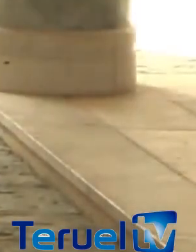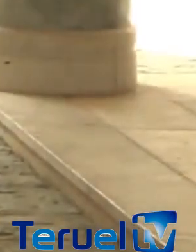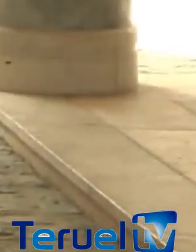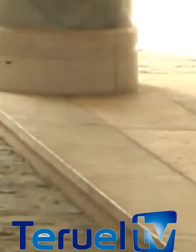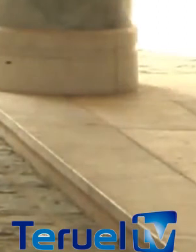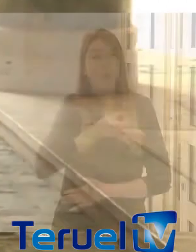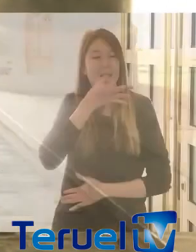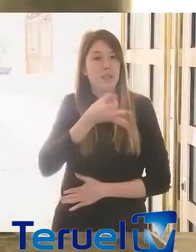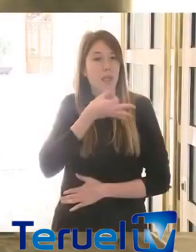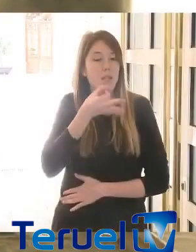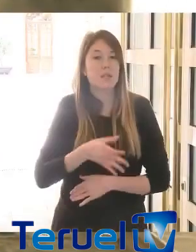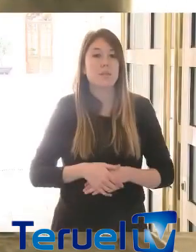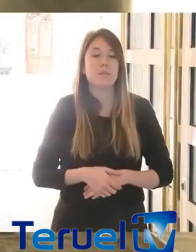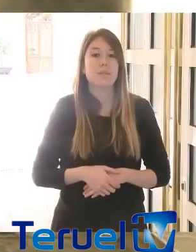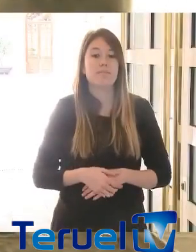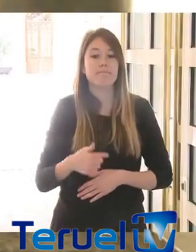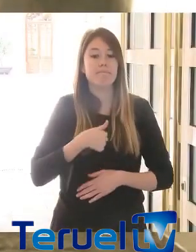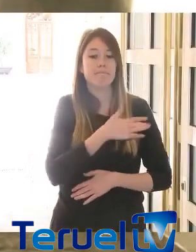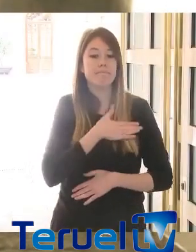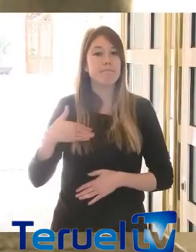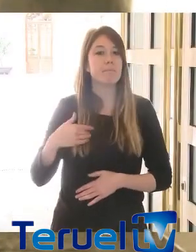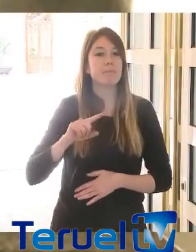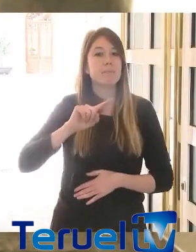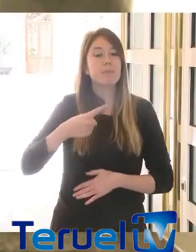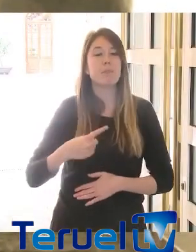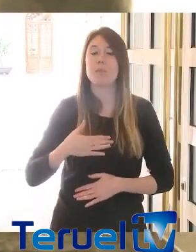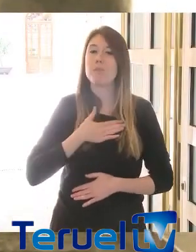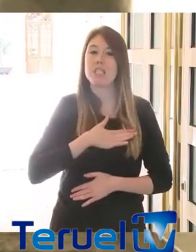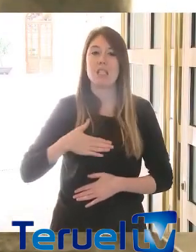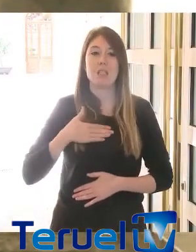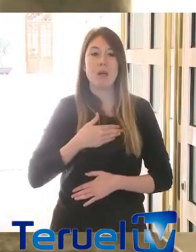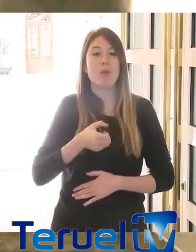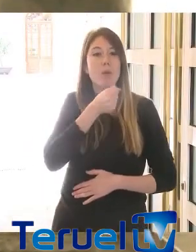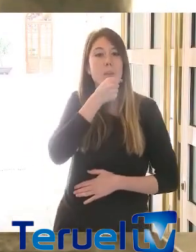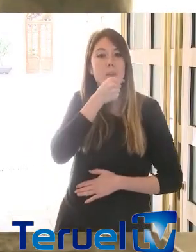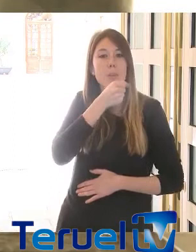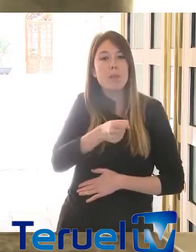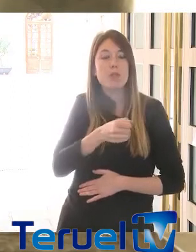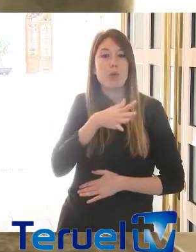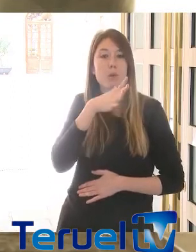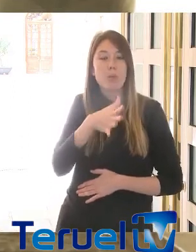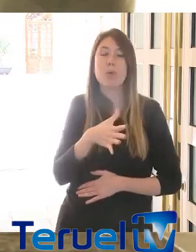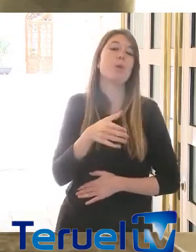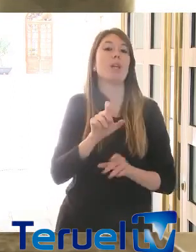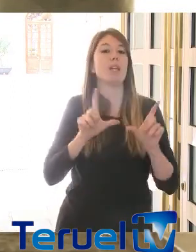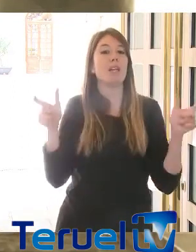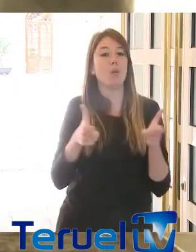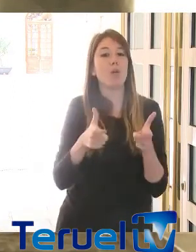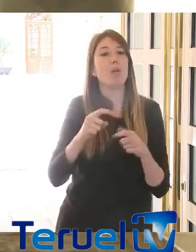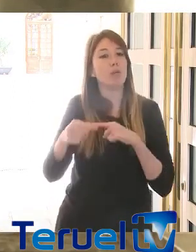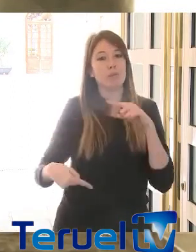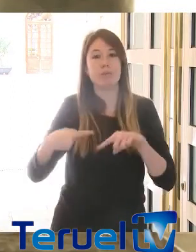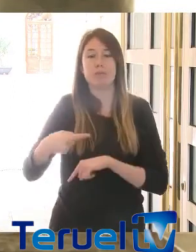Buenas tardes. Quiero manifestar en primer lugar la satisfacción del Partido Socialista por el resultado de esta reunión